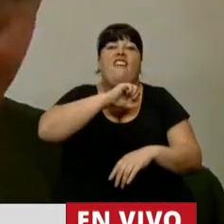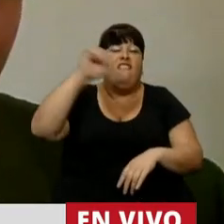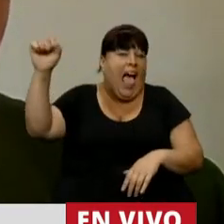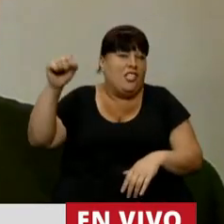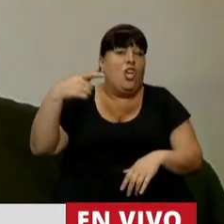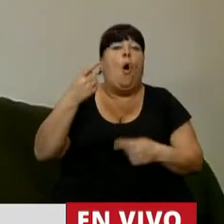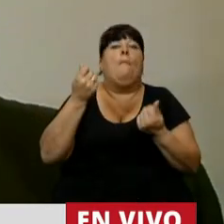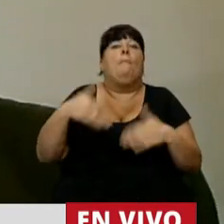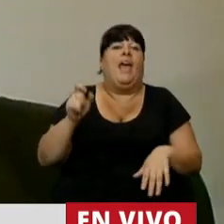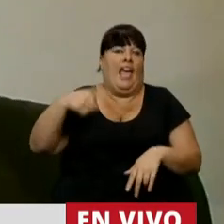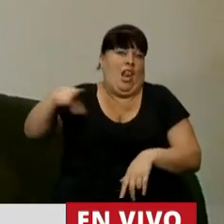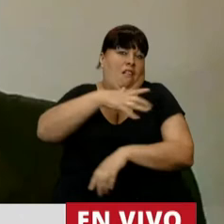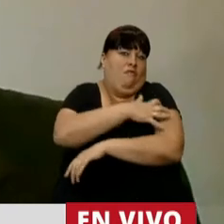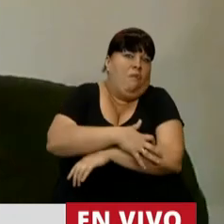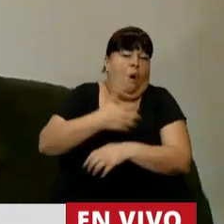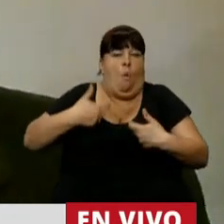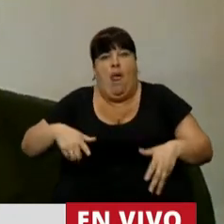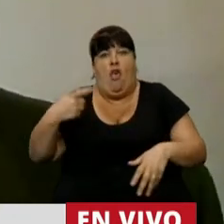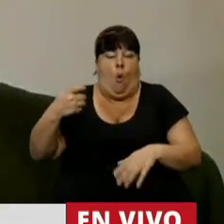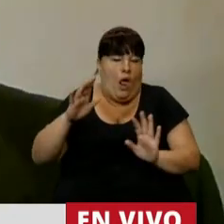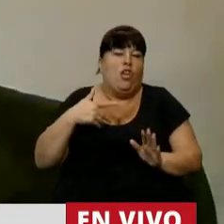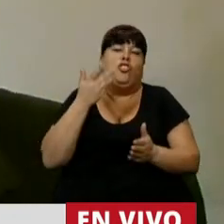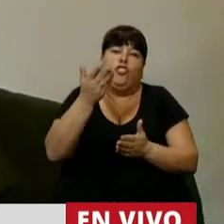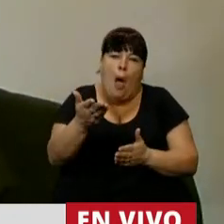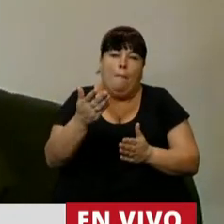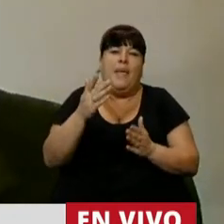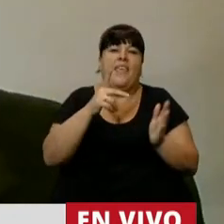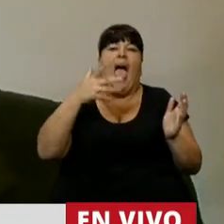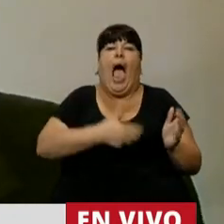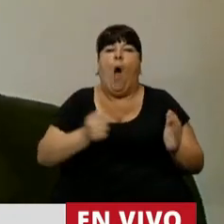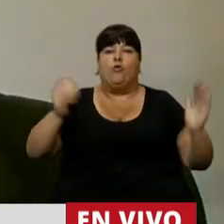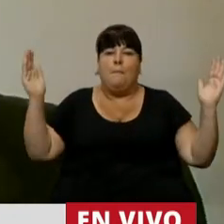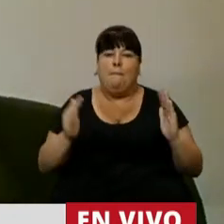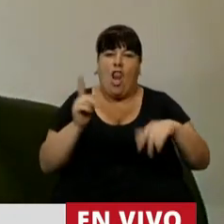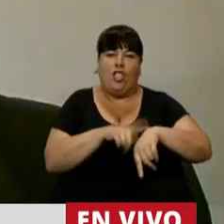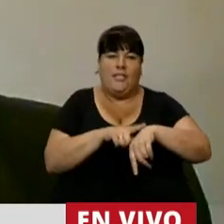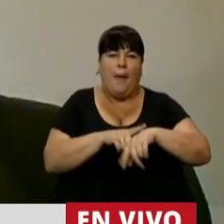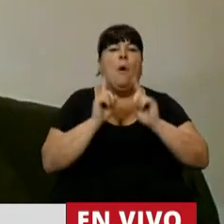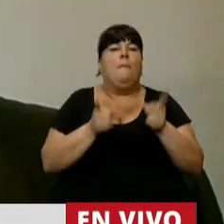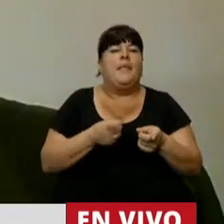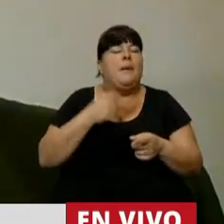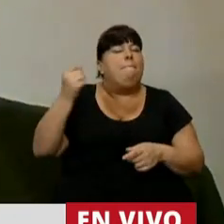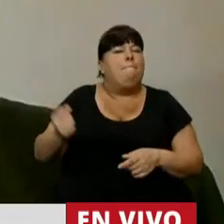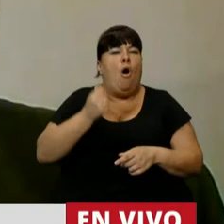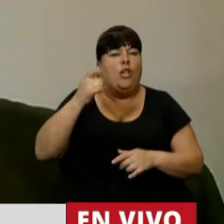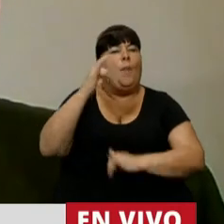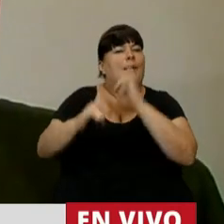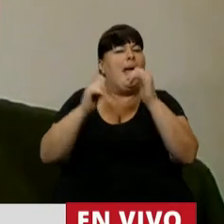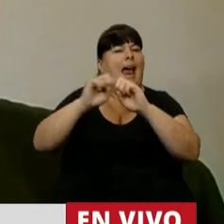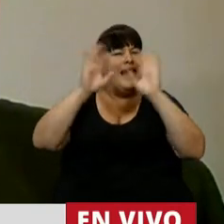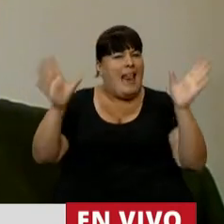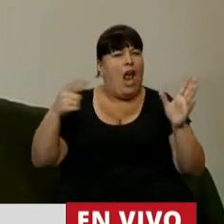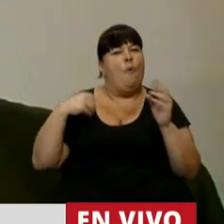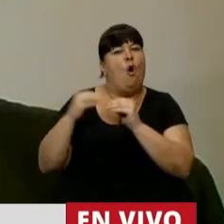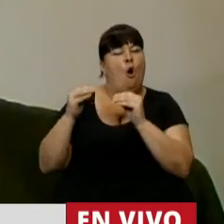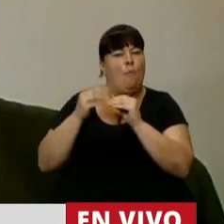pierden los que menos tienen entonces pedimos achicar el periodo de ajuste pero pedimos algo que es central y que lo va a explicar muy bien